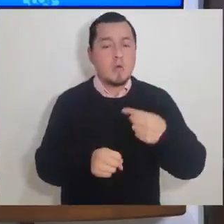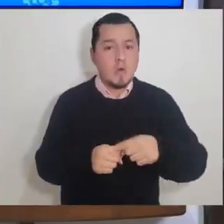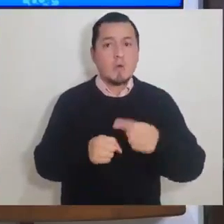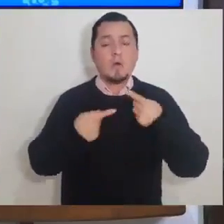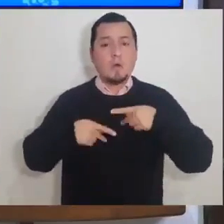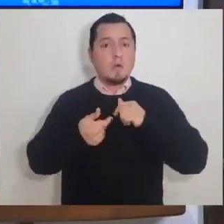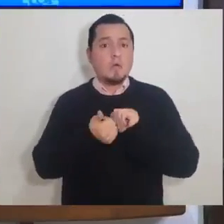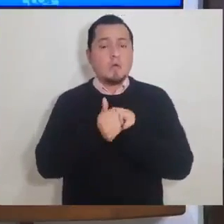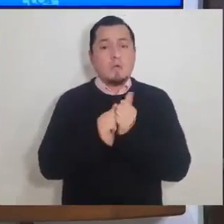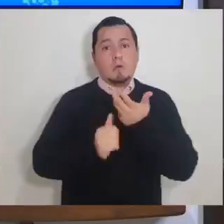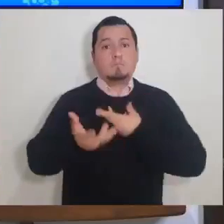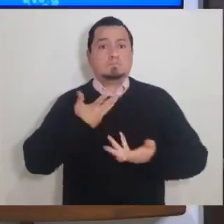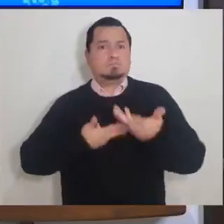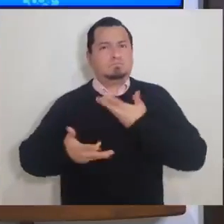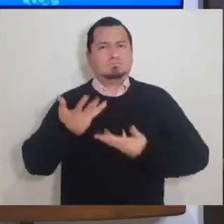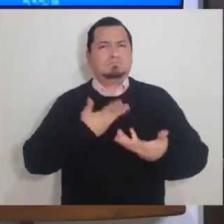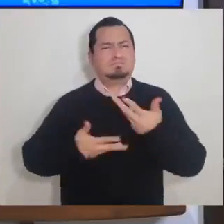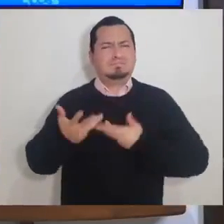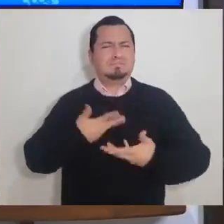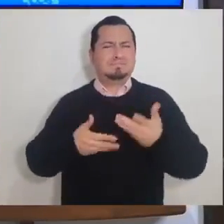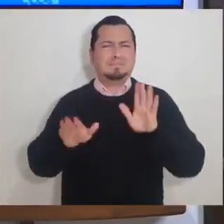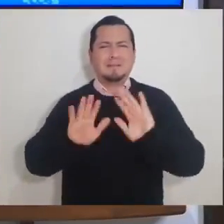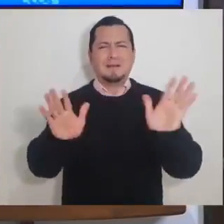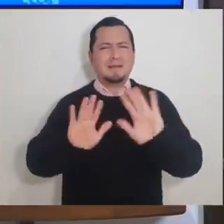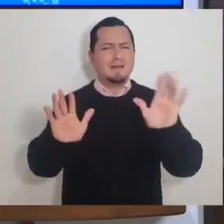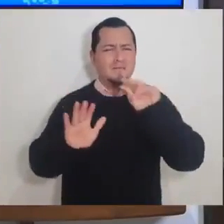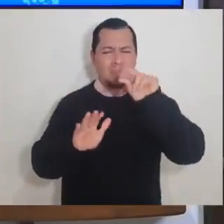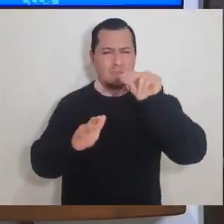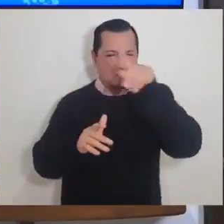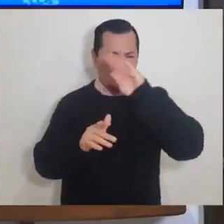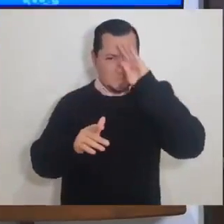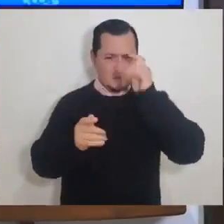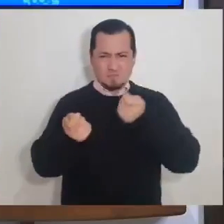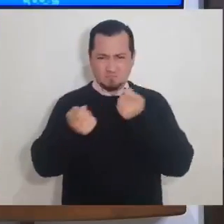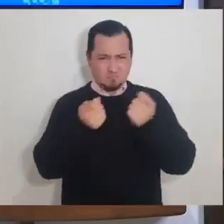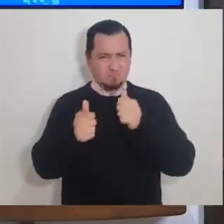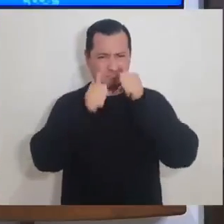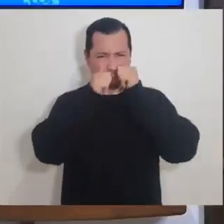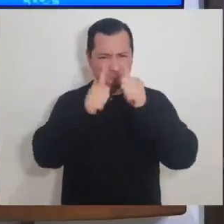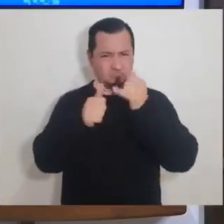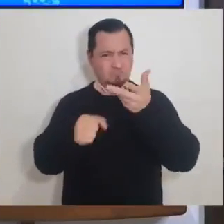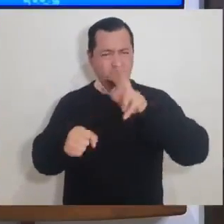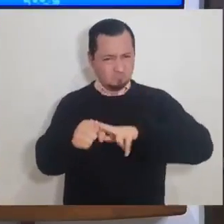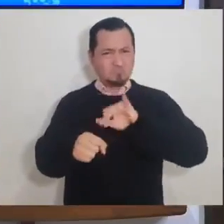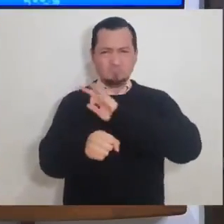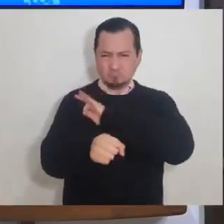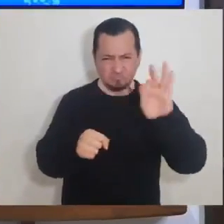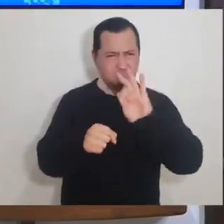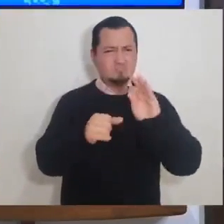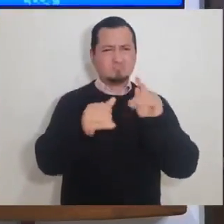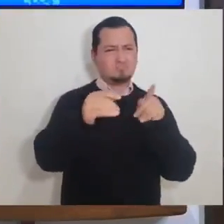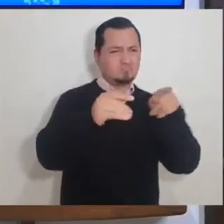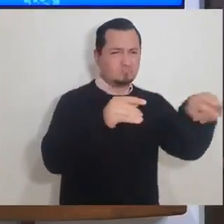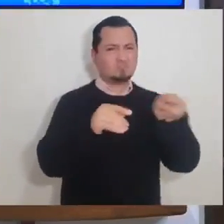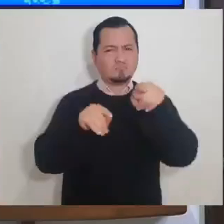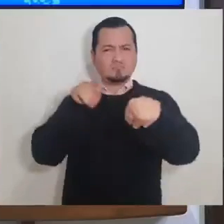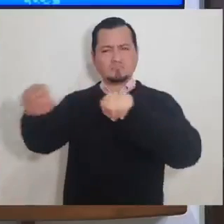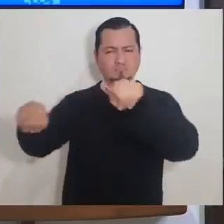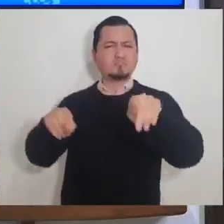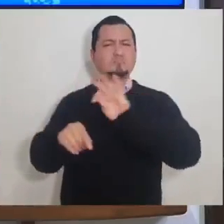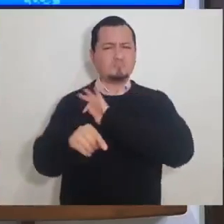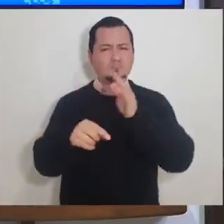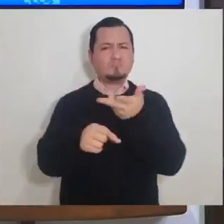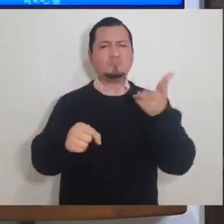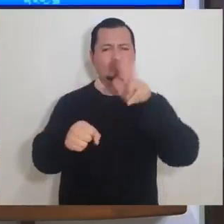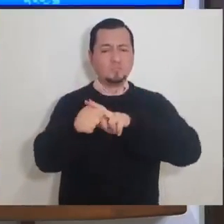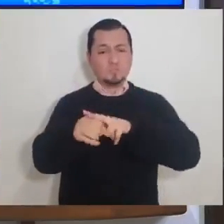afortunadamente el plan de reconversión hospitalaria nos ha permitido tener capacidad para atender a quien así lo necesita. Estos son los datos oficiales